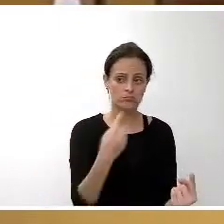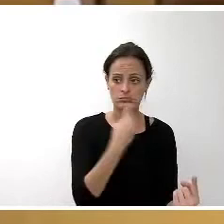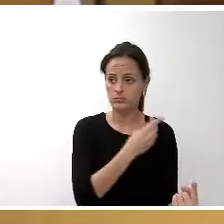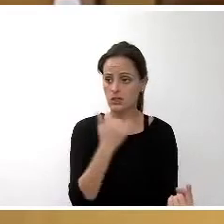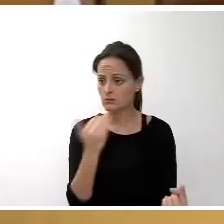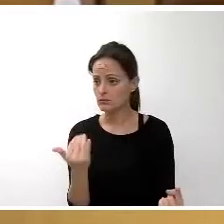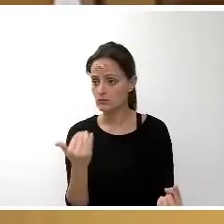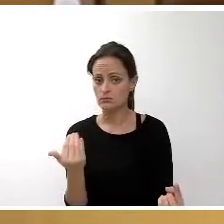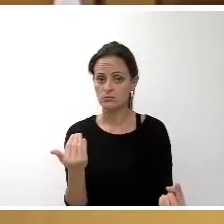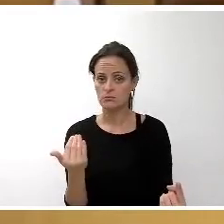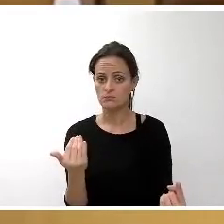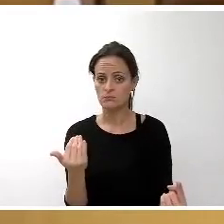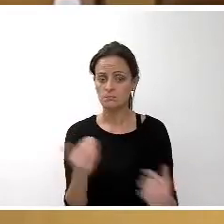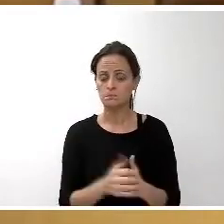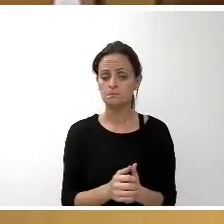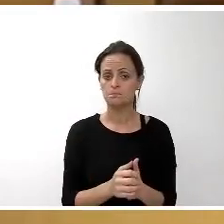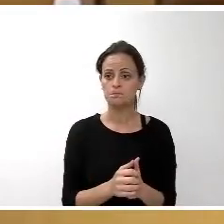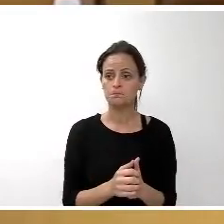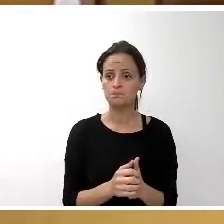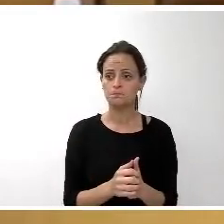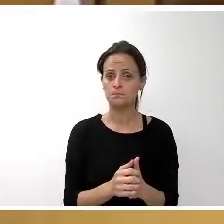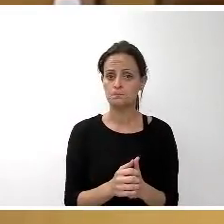Queda sobre la mesa. Gracias. Gracias.